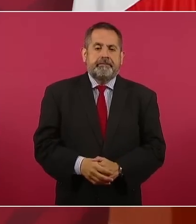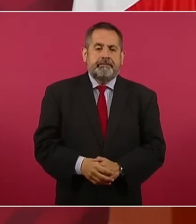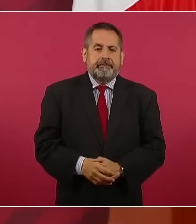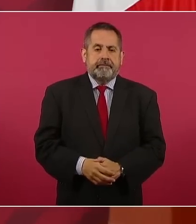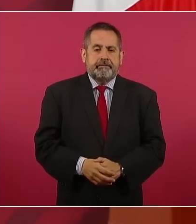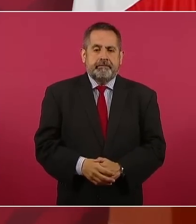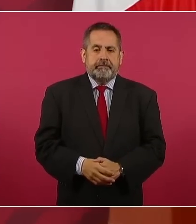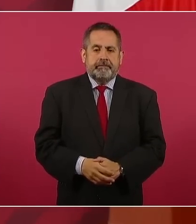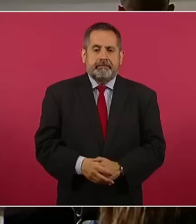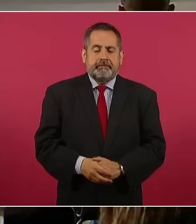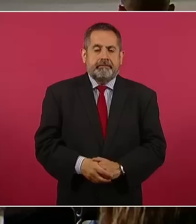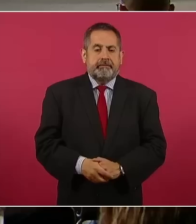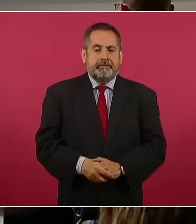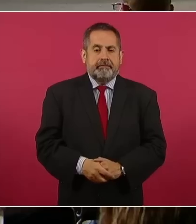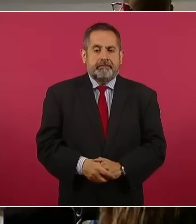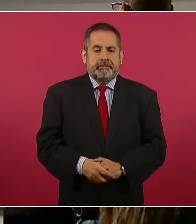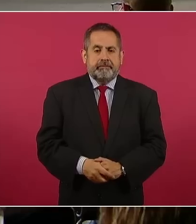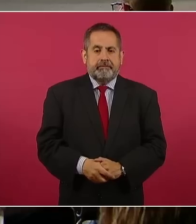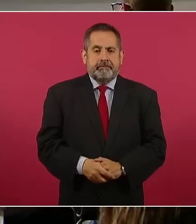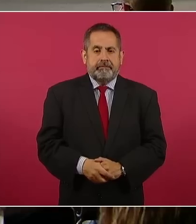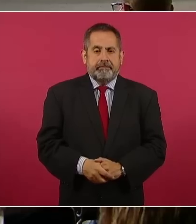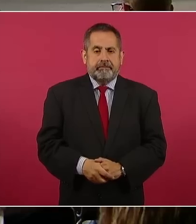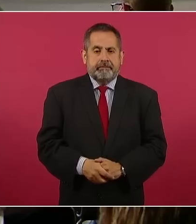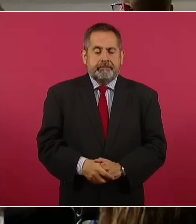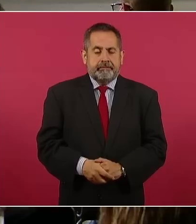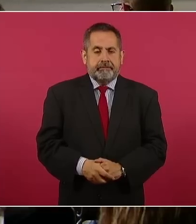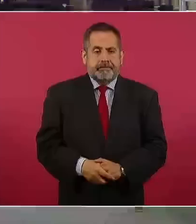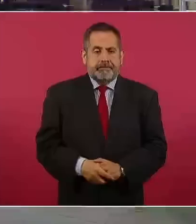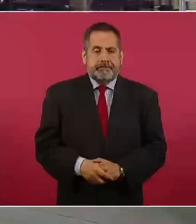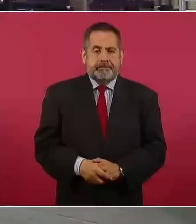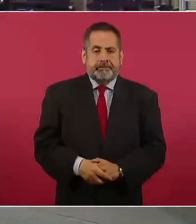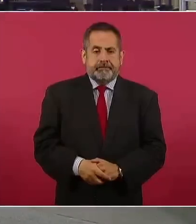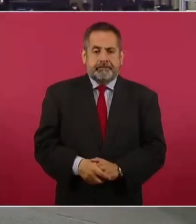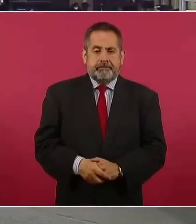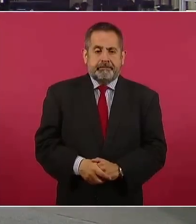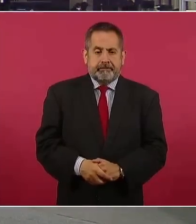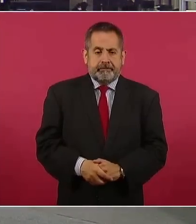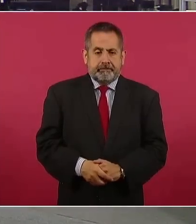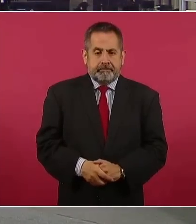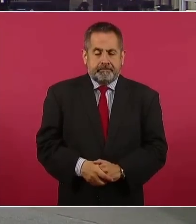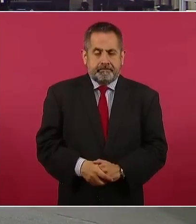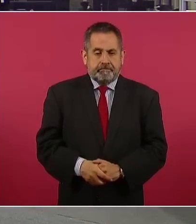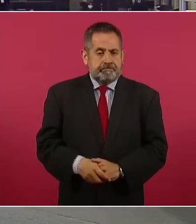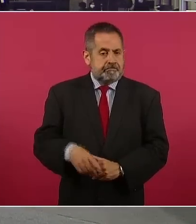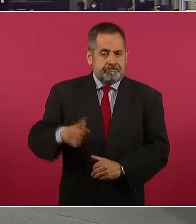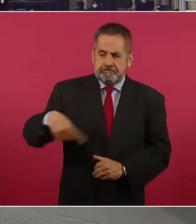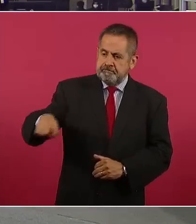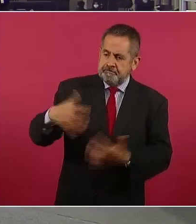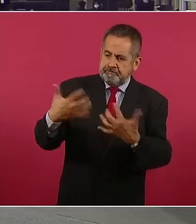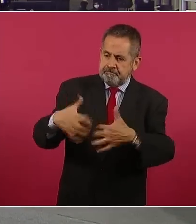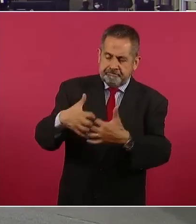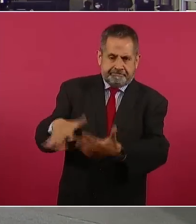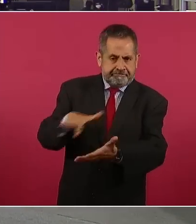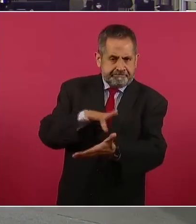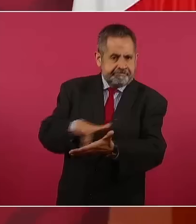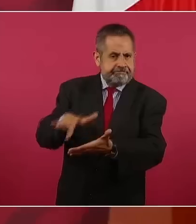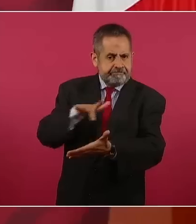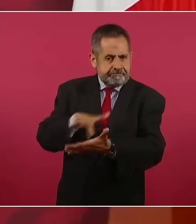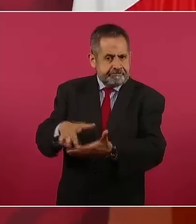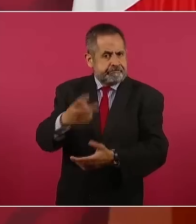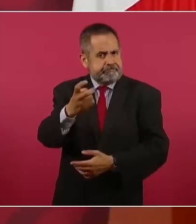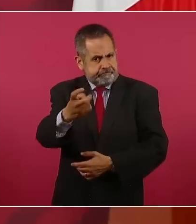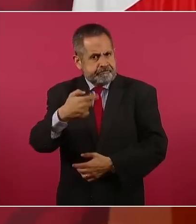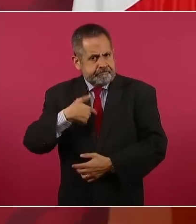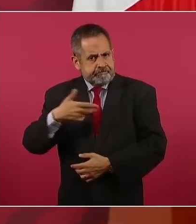¿Cuál sería el propósito en lugar del incremento de tasas, presidente? Impulsar la producción, que es lo que estamos